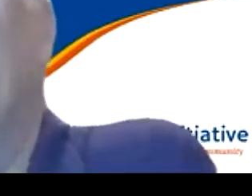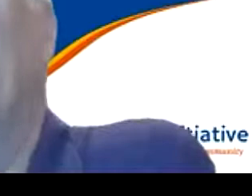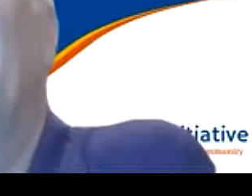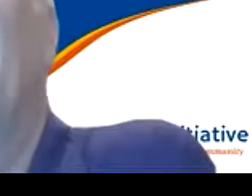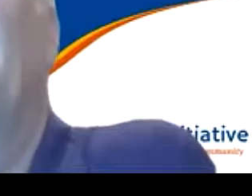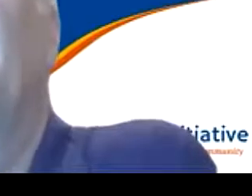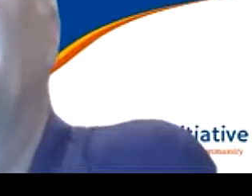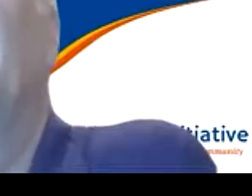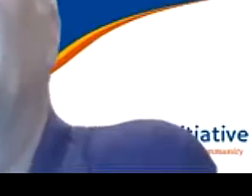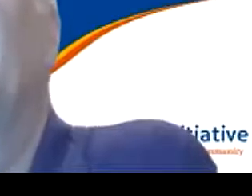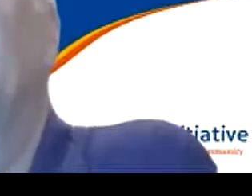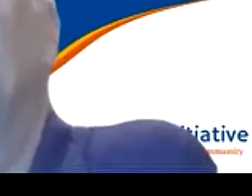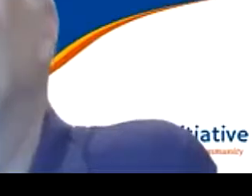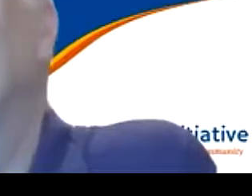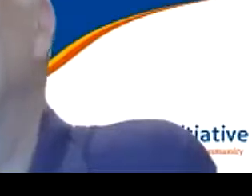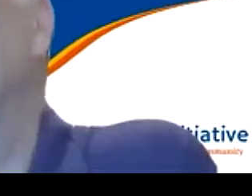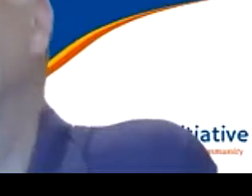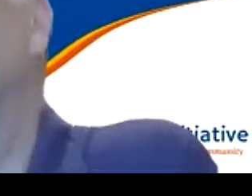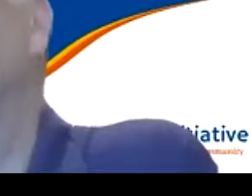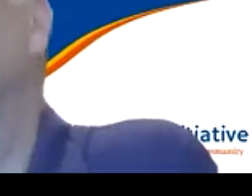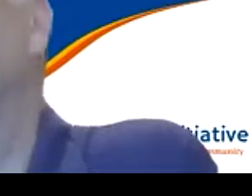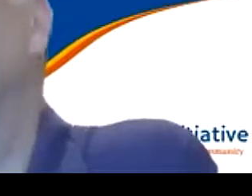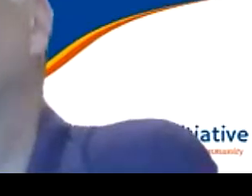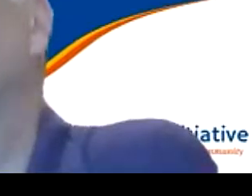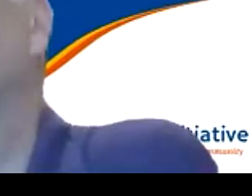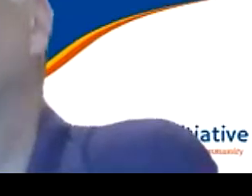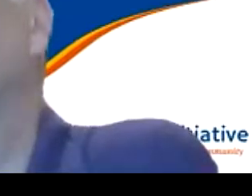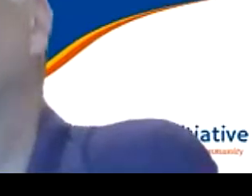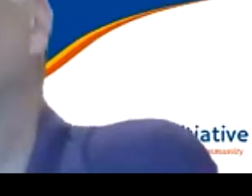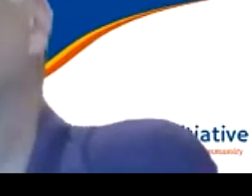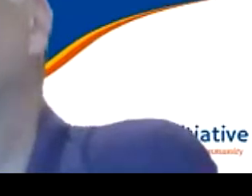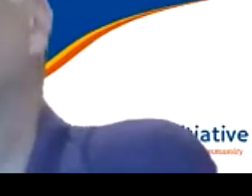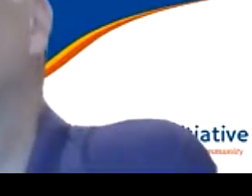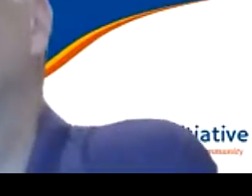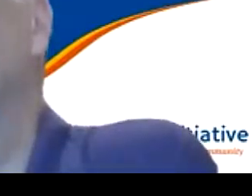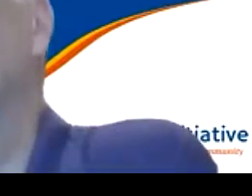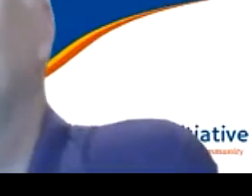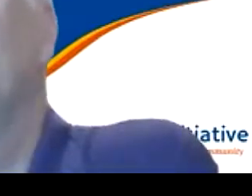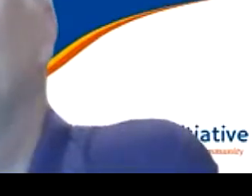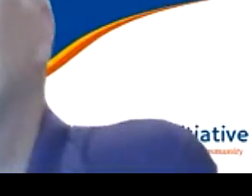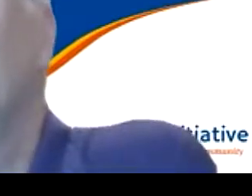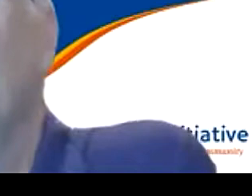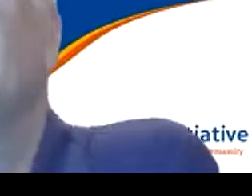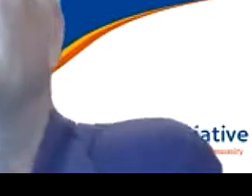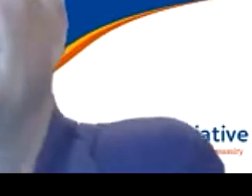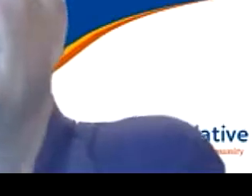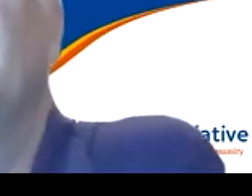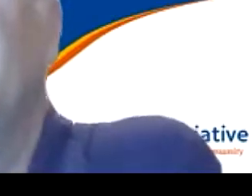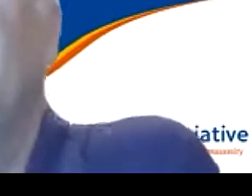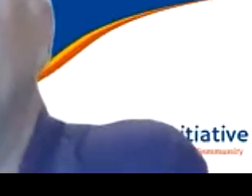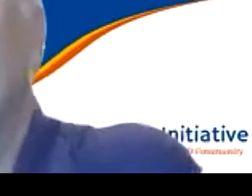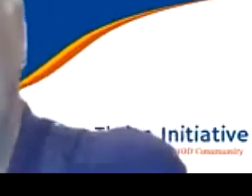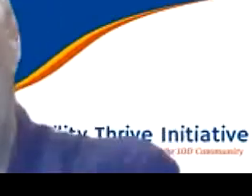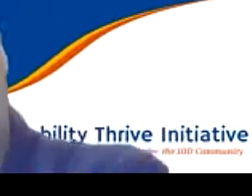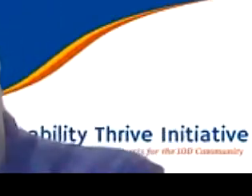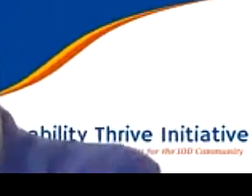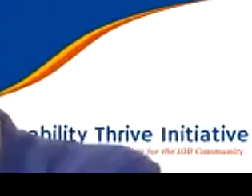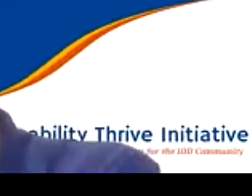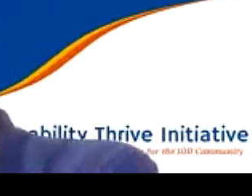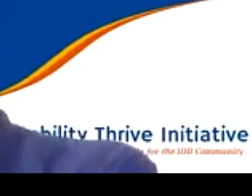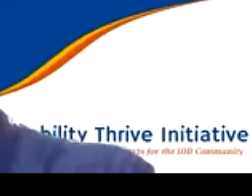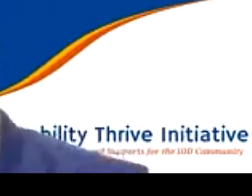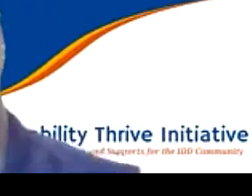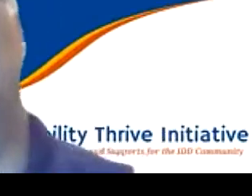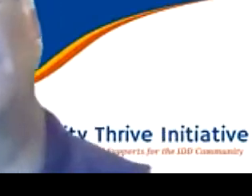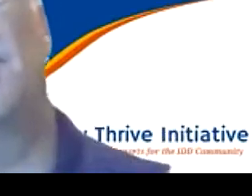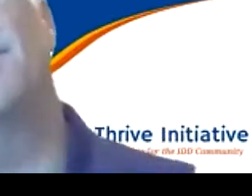emitidas. Eso es para pruebas, para animar la vacunación, mitigación,